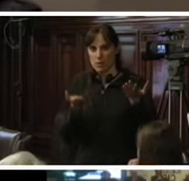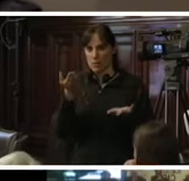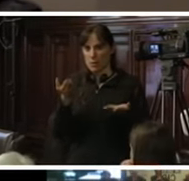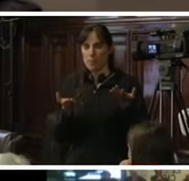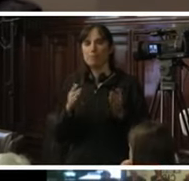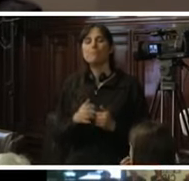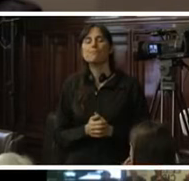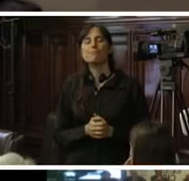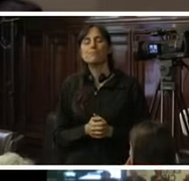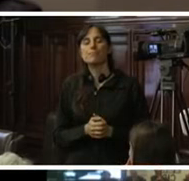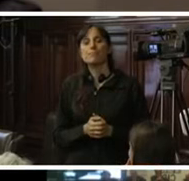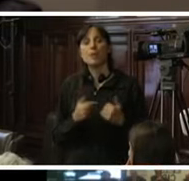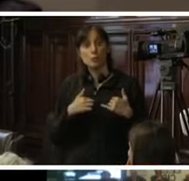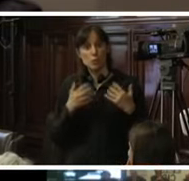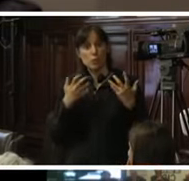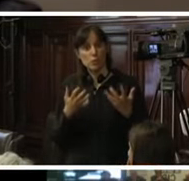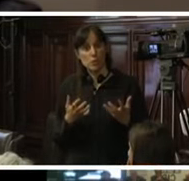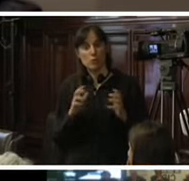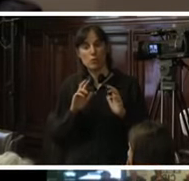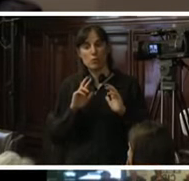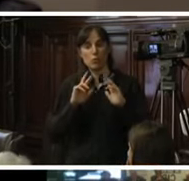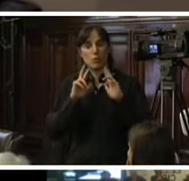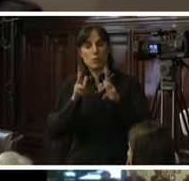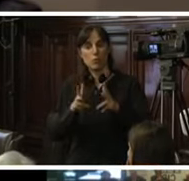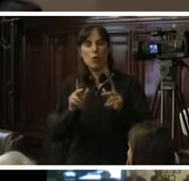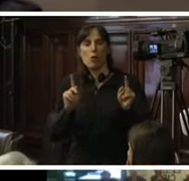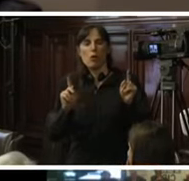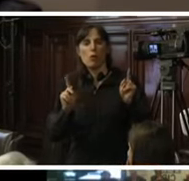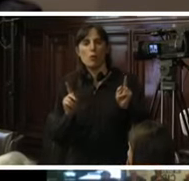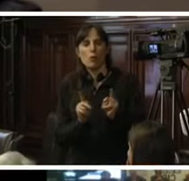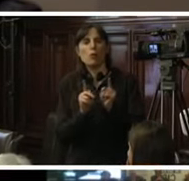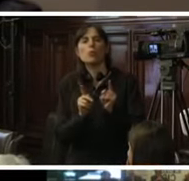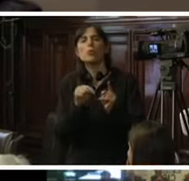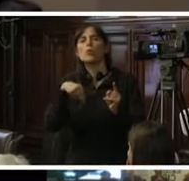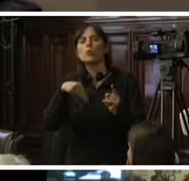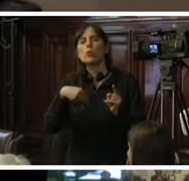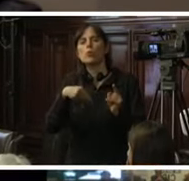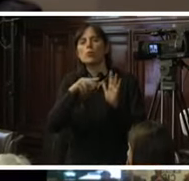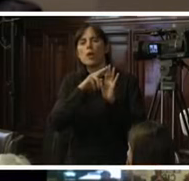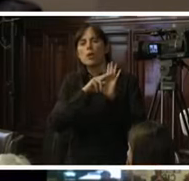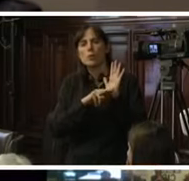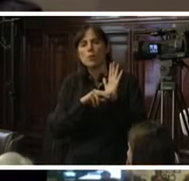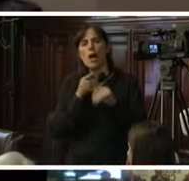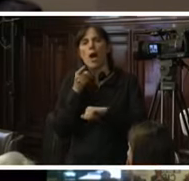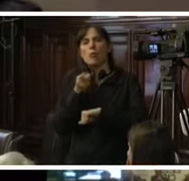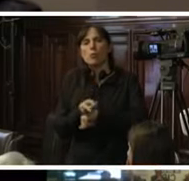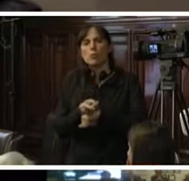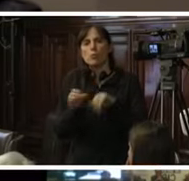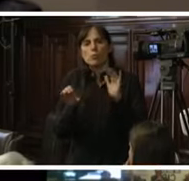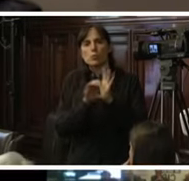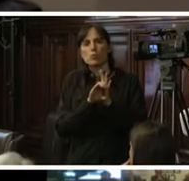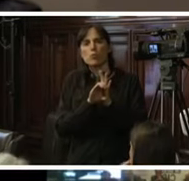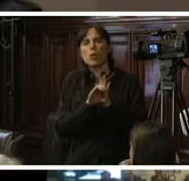Quisiera mencionar brevemente dónde se regula la figura de la acusación constitucional en el Perú.